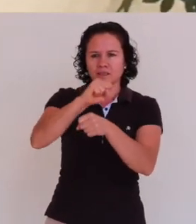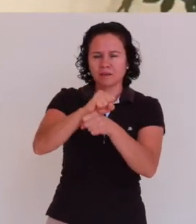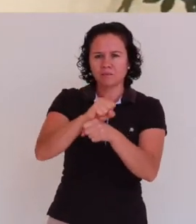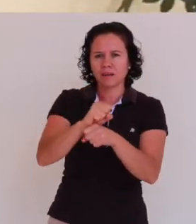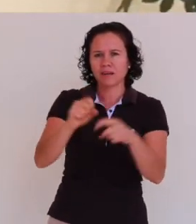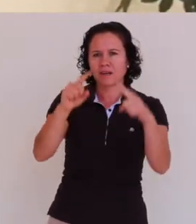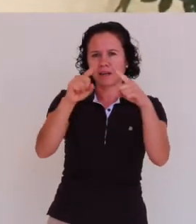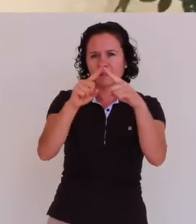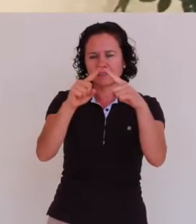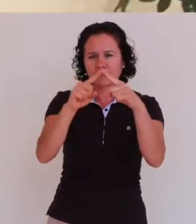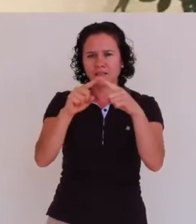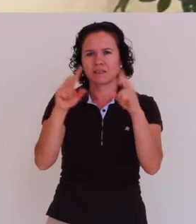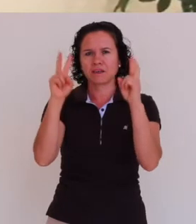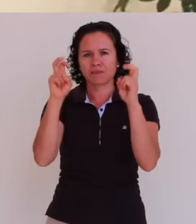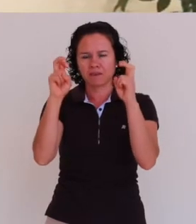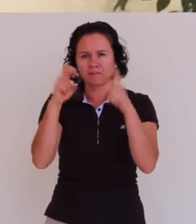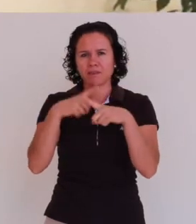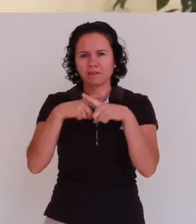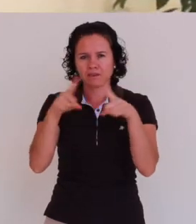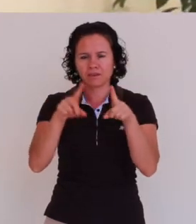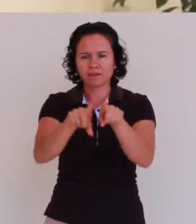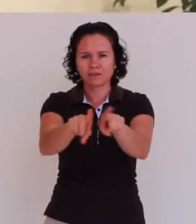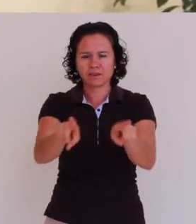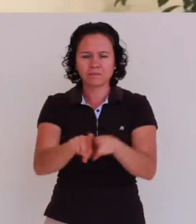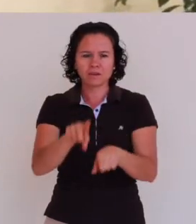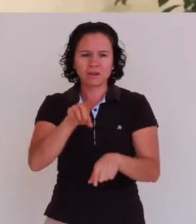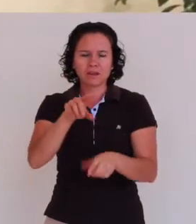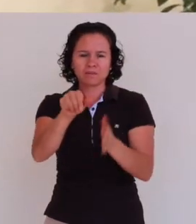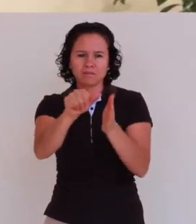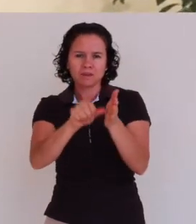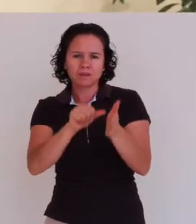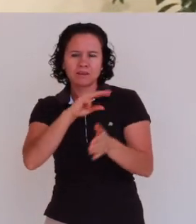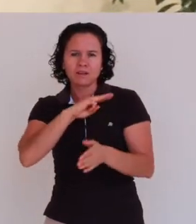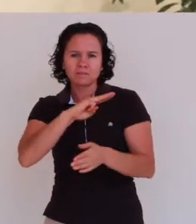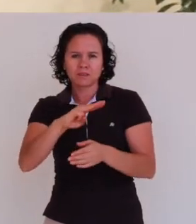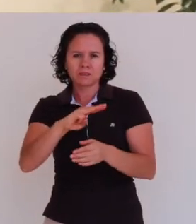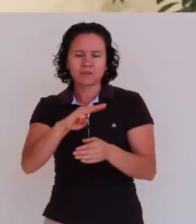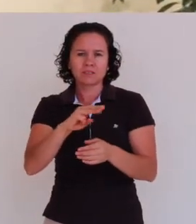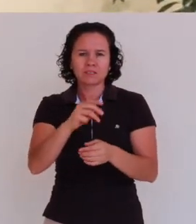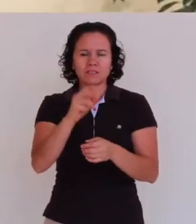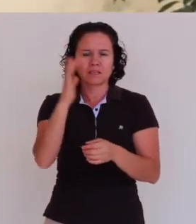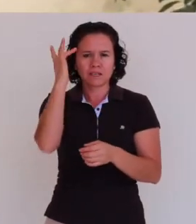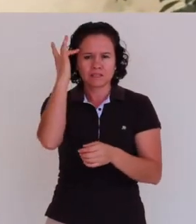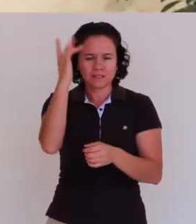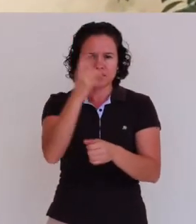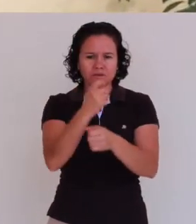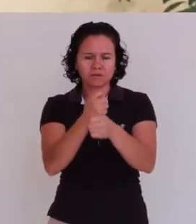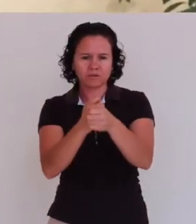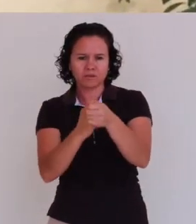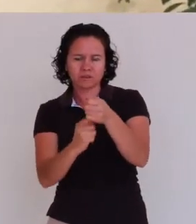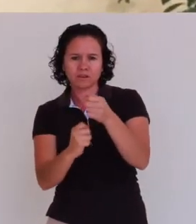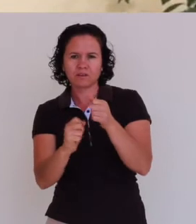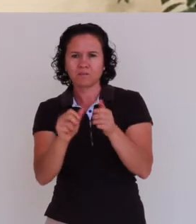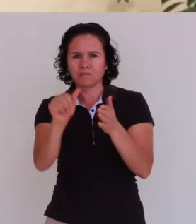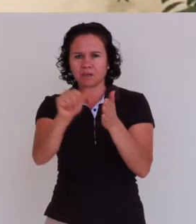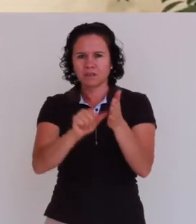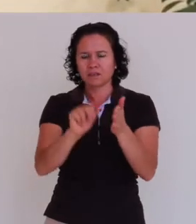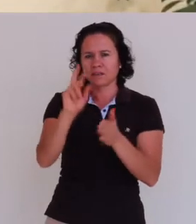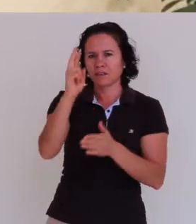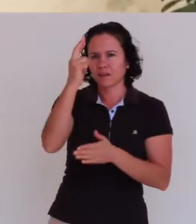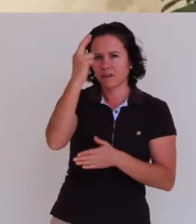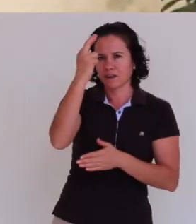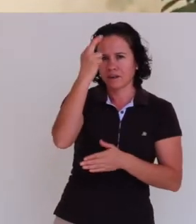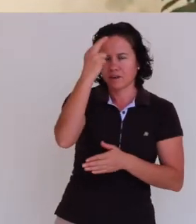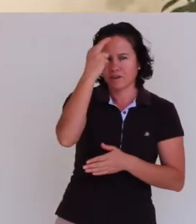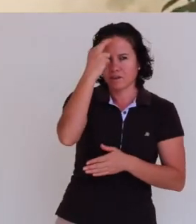en las parroquias, pero también el mes de las naciones, el mes del Santo Rosario, el mes también en que recordamos cómo